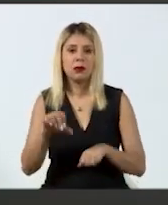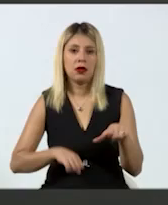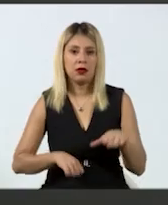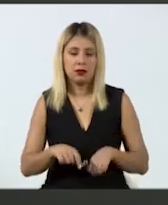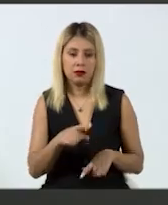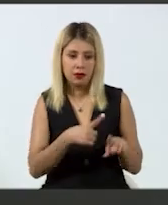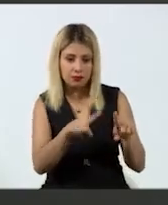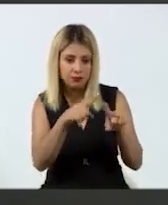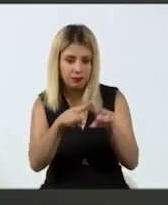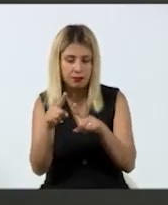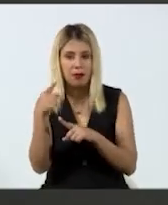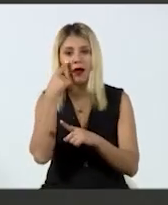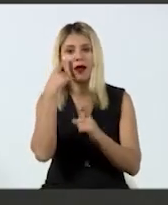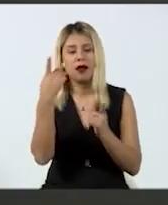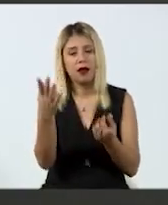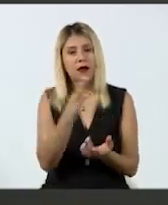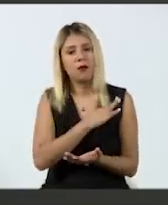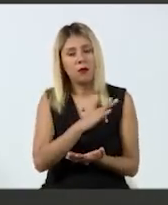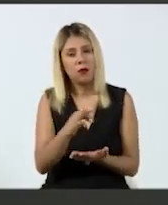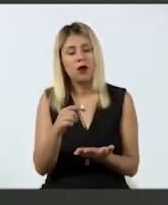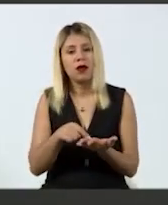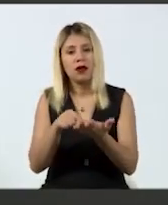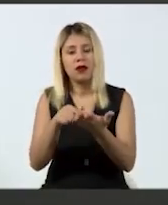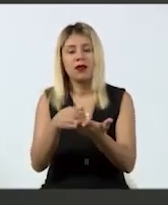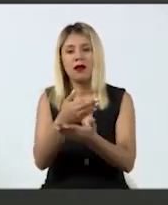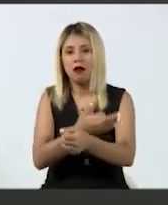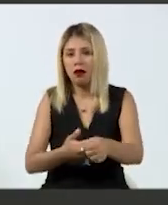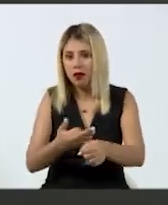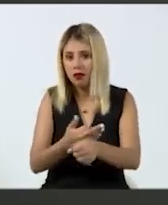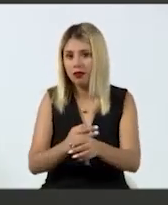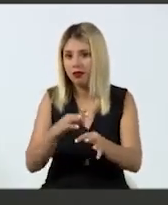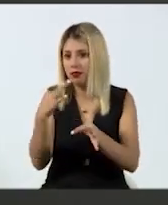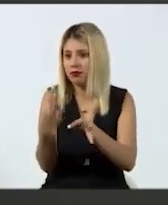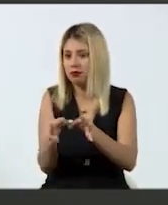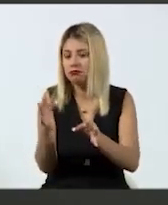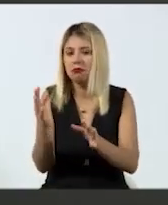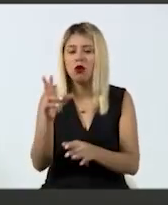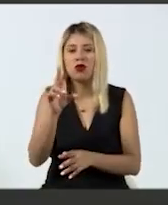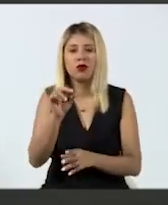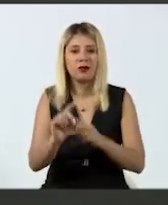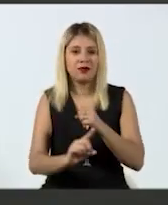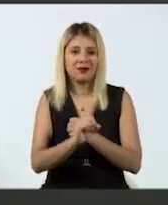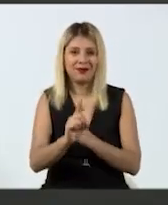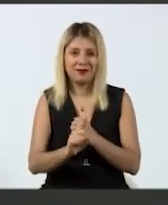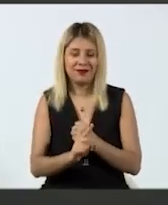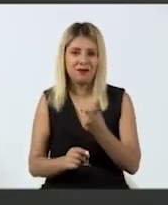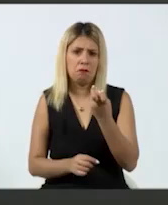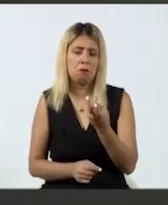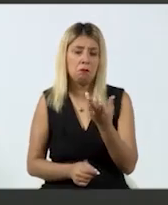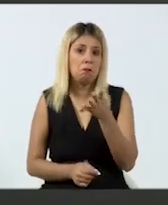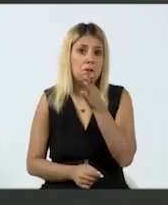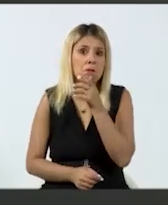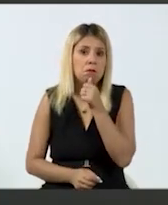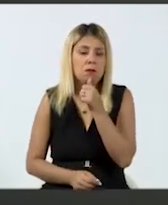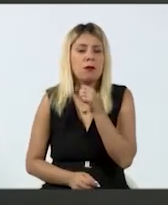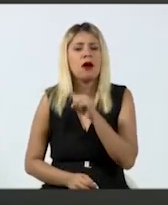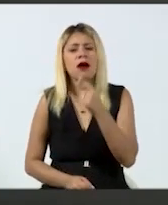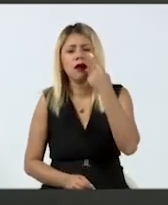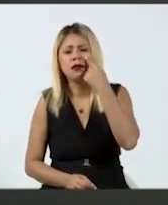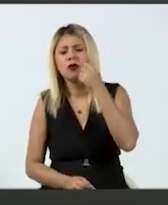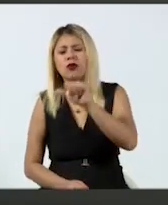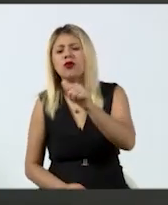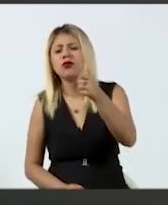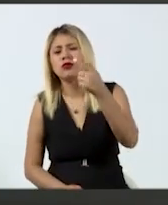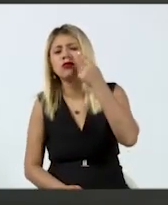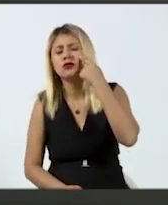de manera que tengamos la tarde libre para no tener ese inconveniente. Si eso no es posible, verificar cuál es nuestra